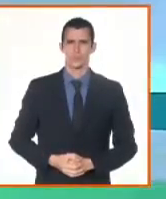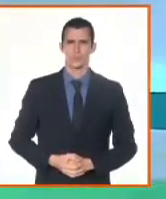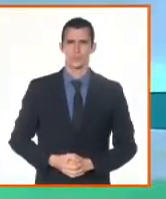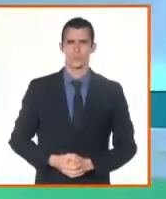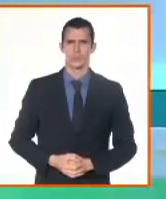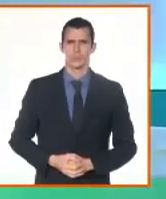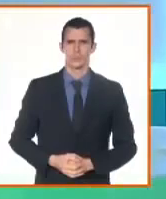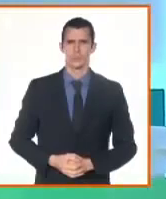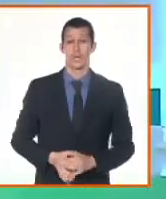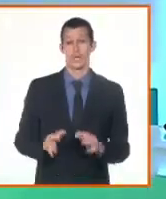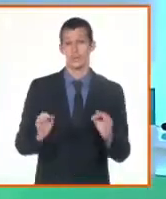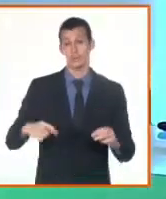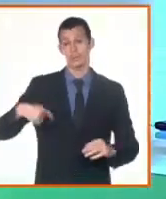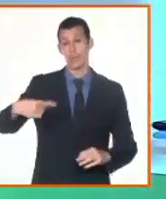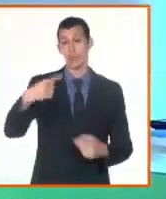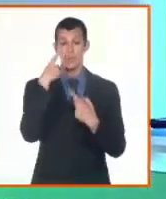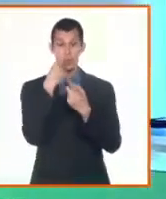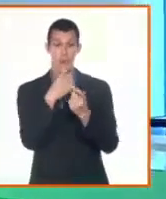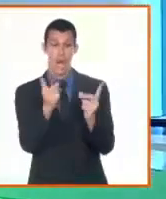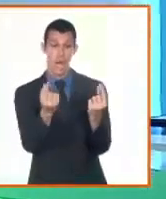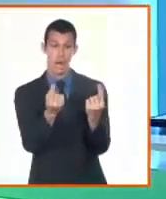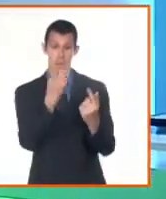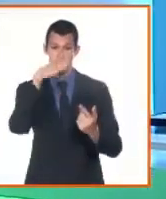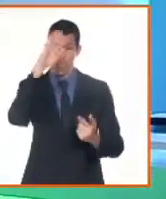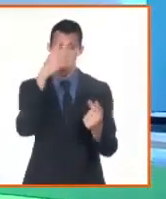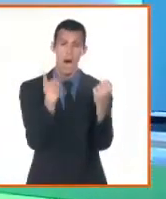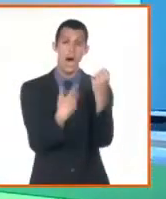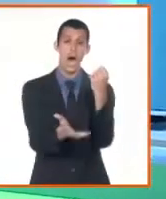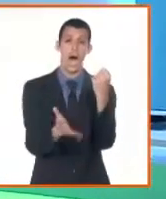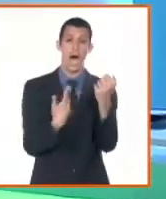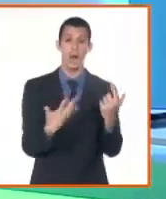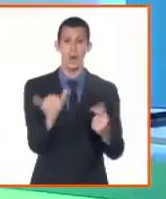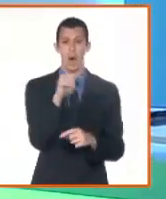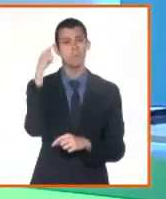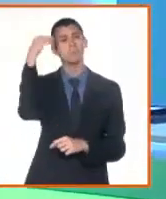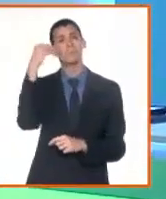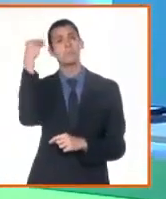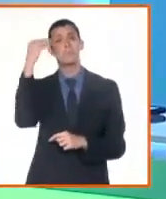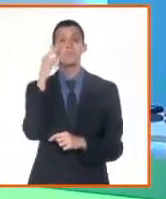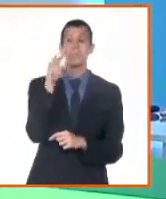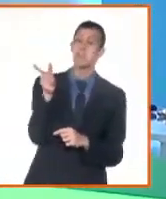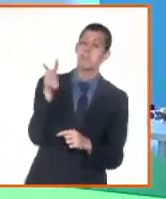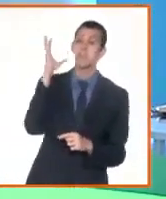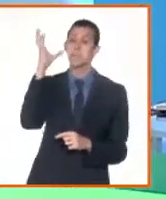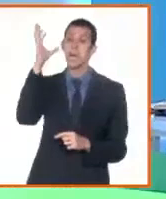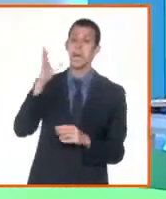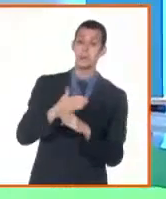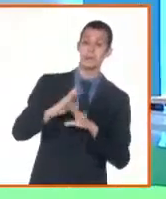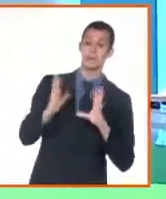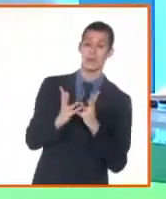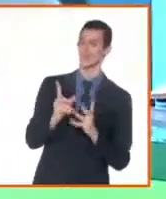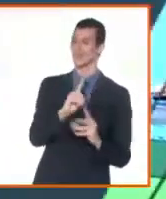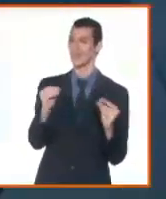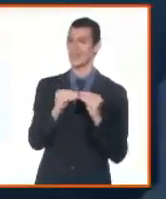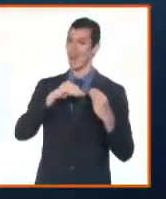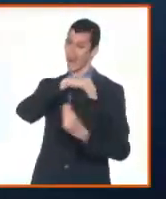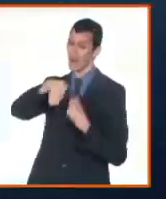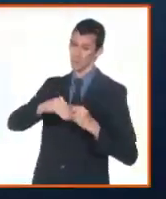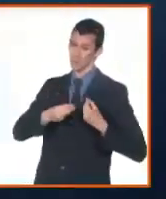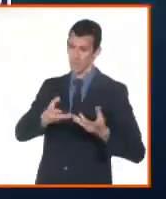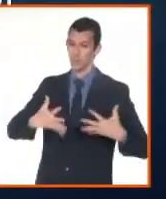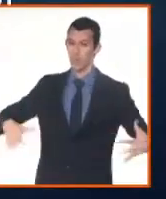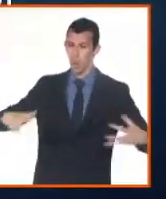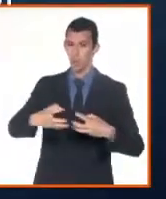Porque esta cotidianidad, esta realidad cubana no basta con interpretarla de diversos modos, sino que juntos tenemos que transformarla.